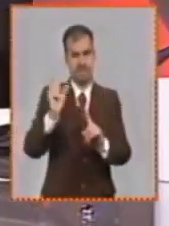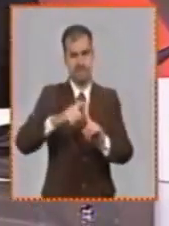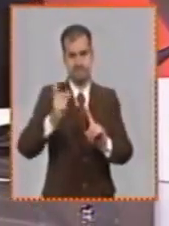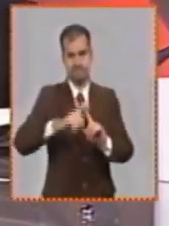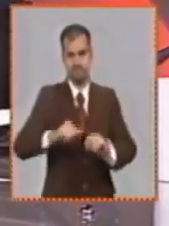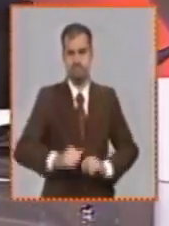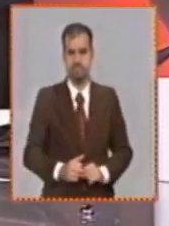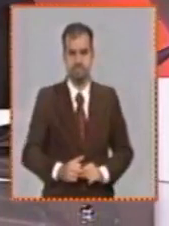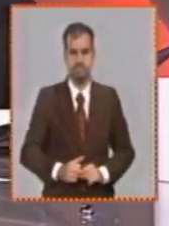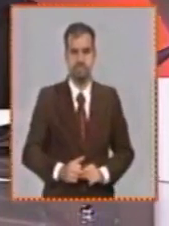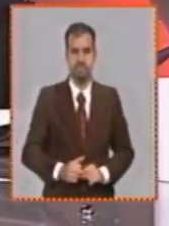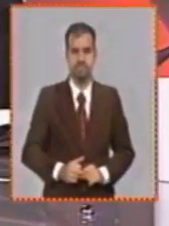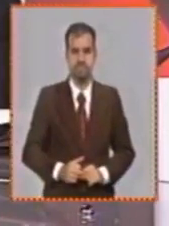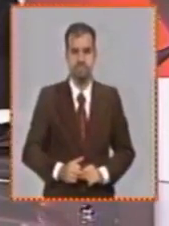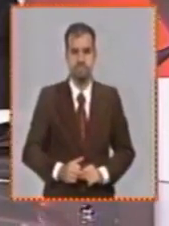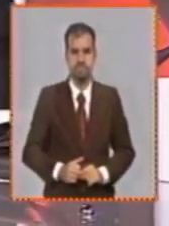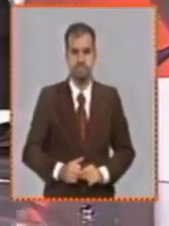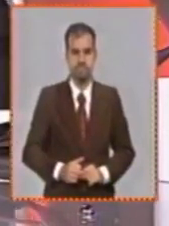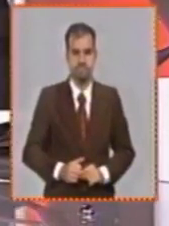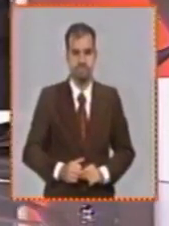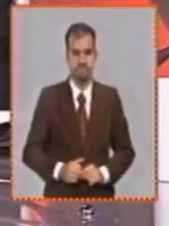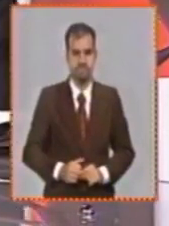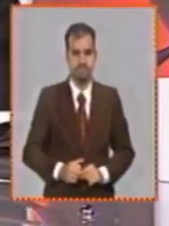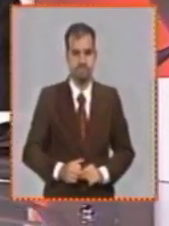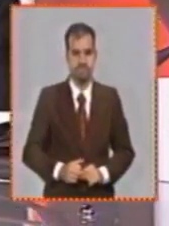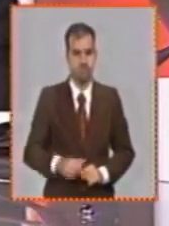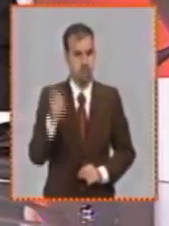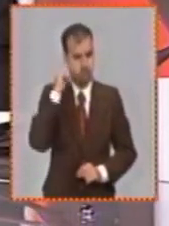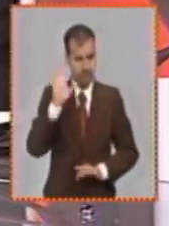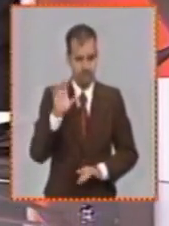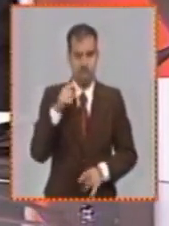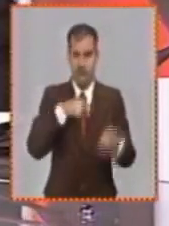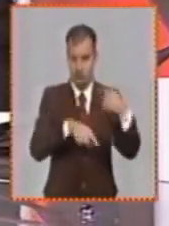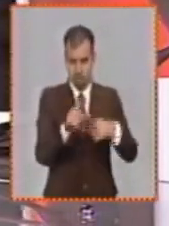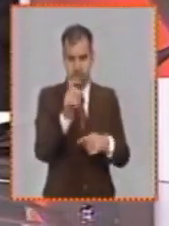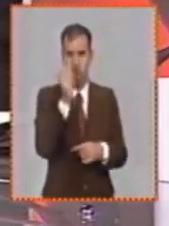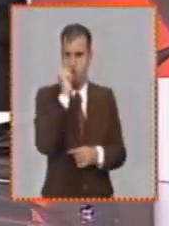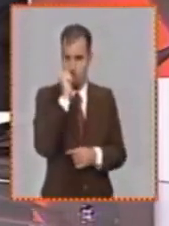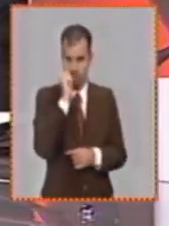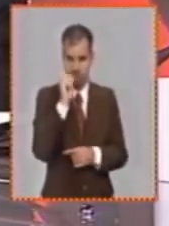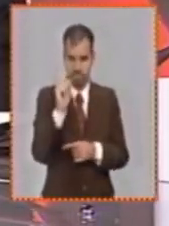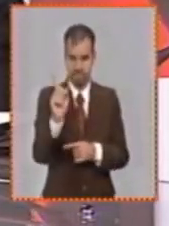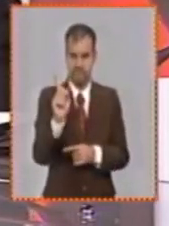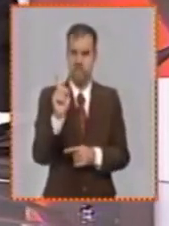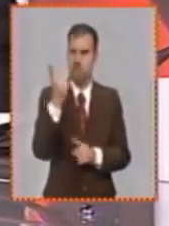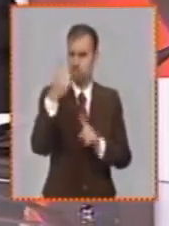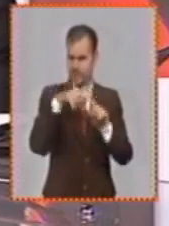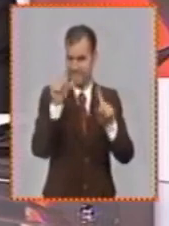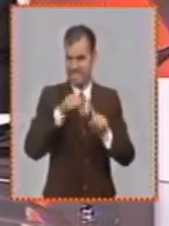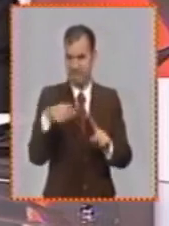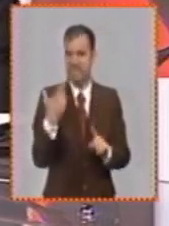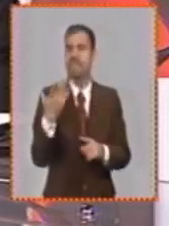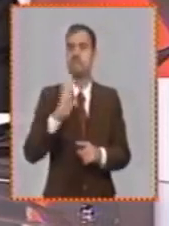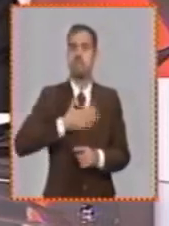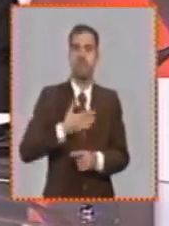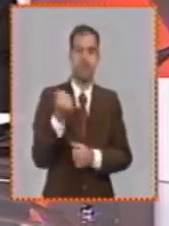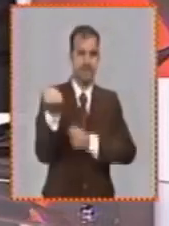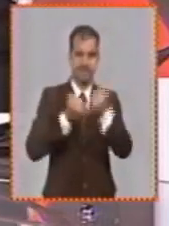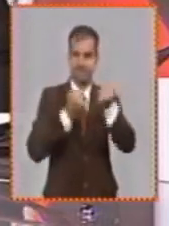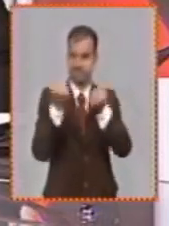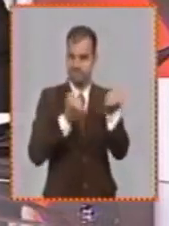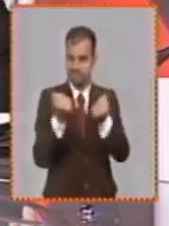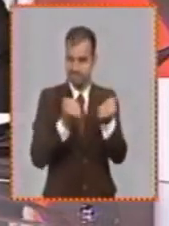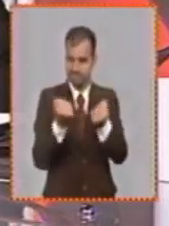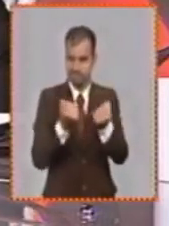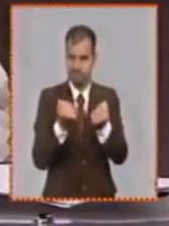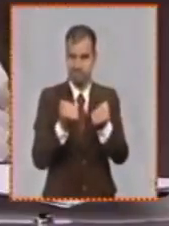de los lugares también hay algunas adecuaciones Vladimir a dos temas importantes que tienen que ver con el transporte obrero y